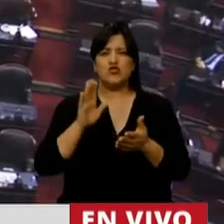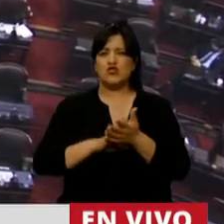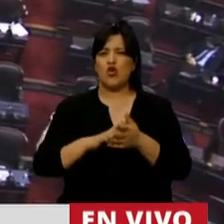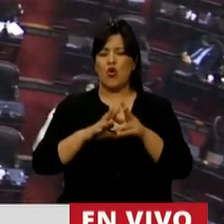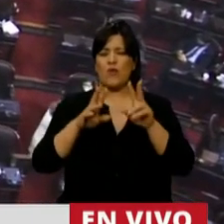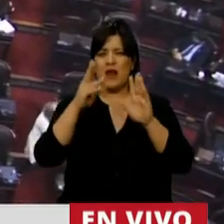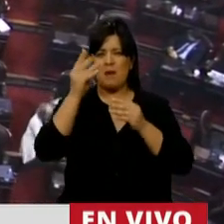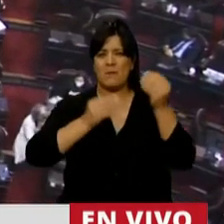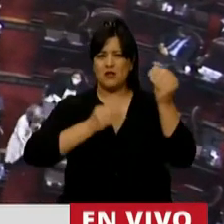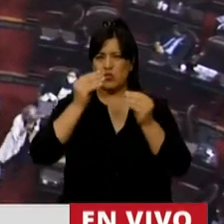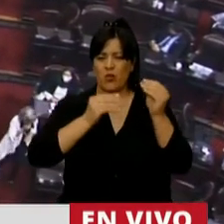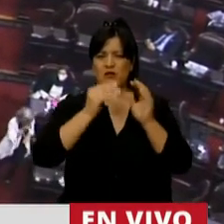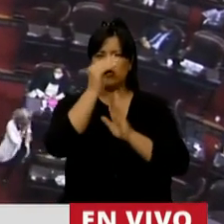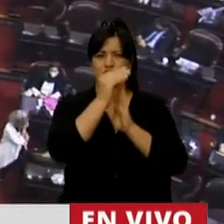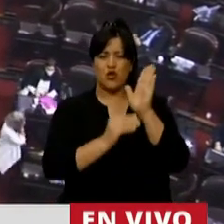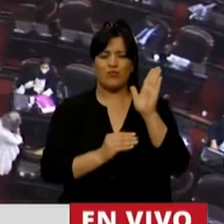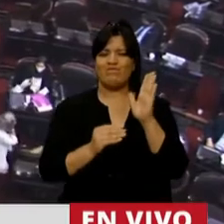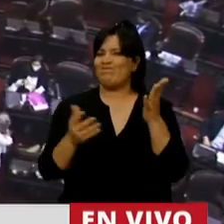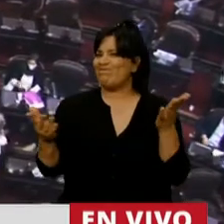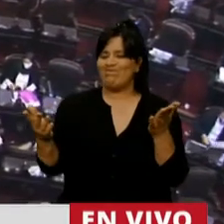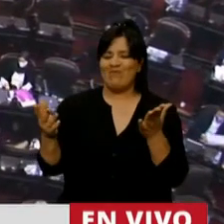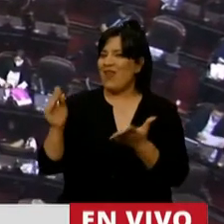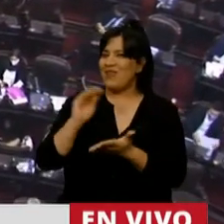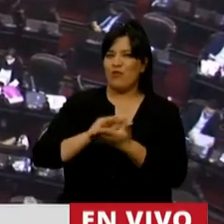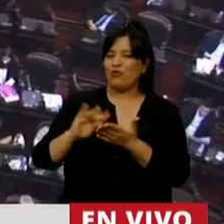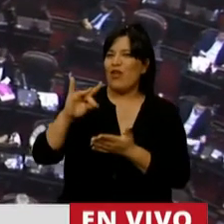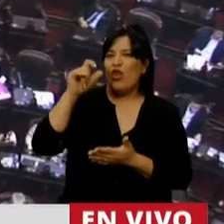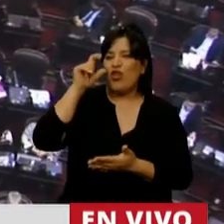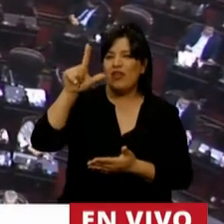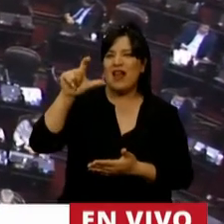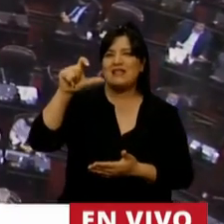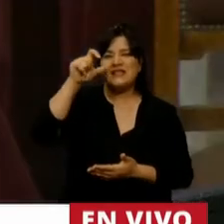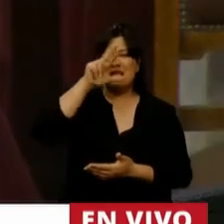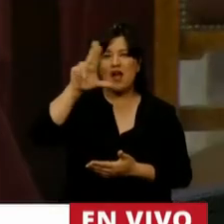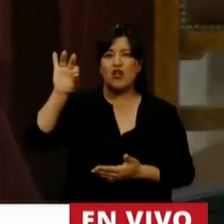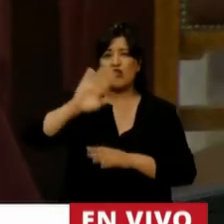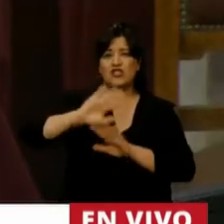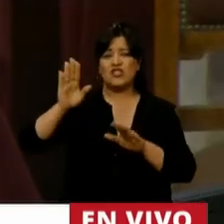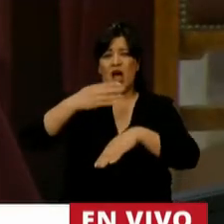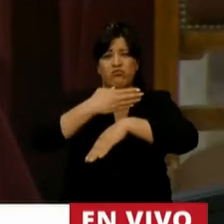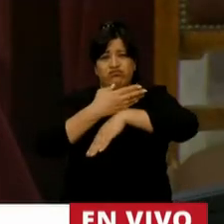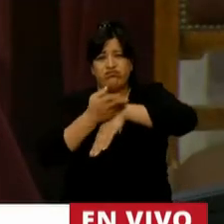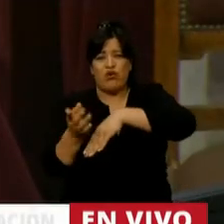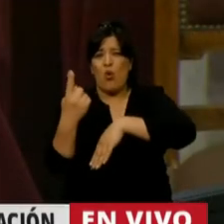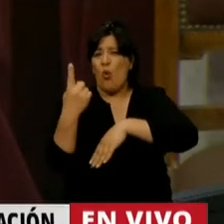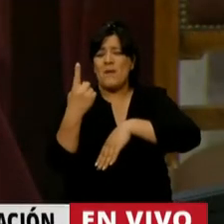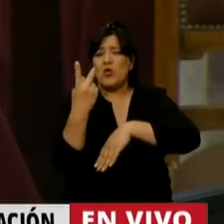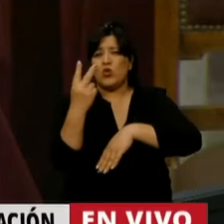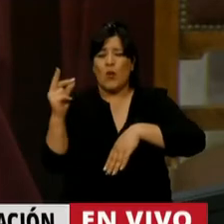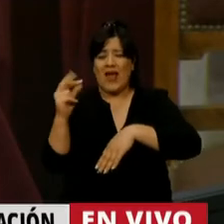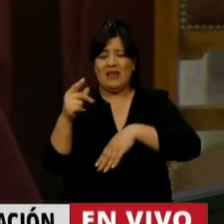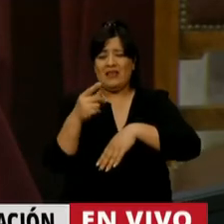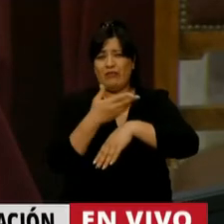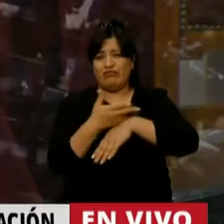tiene... Diputado del Cerro, está a un minuto 20 pasado y se volvió a mutear. Le pido que haga